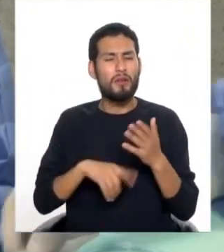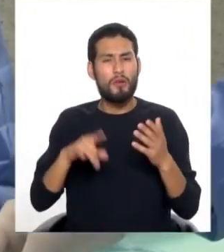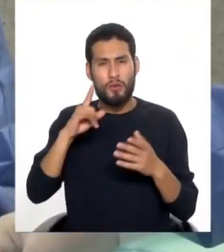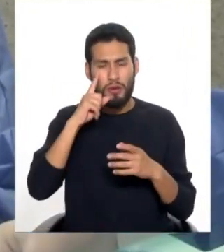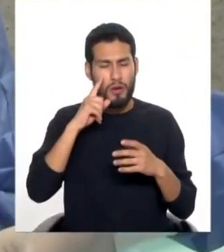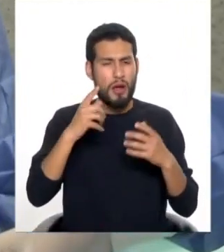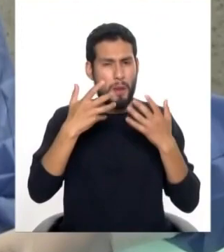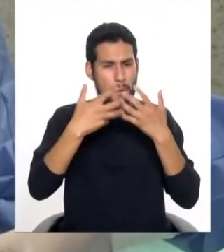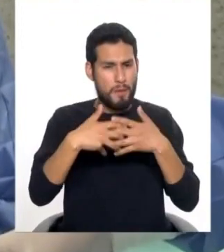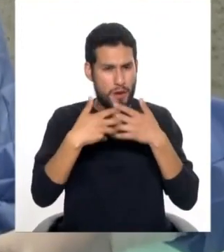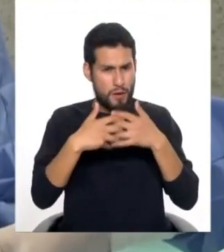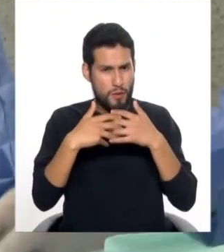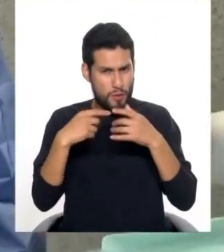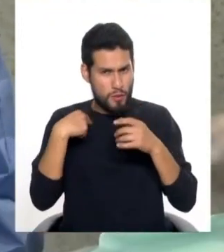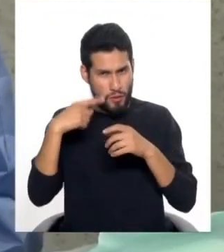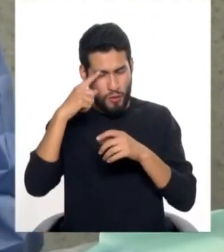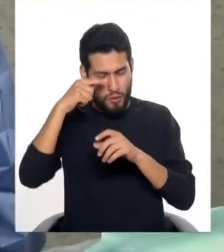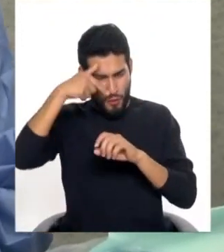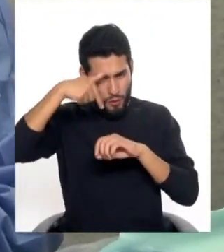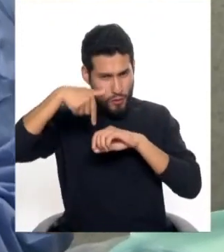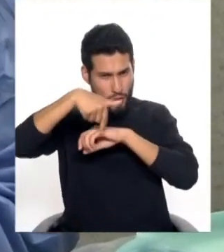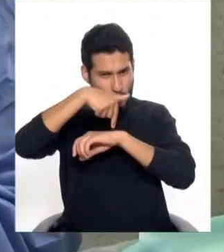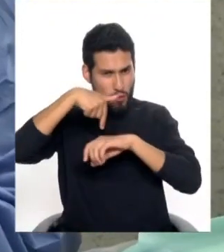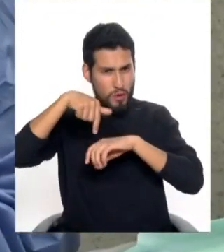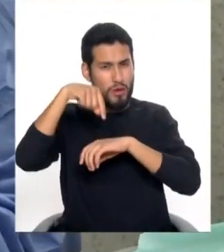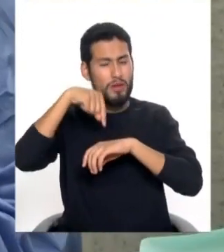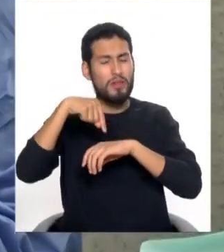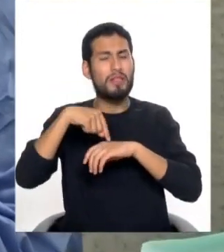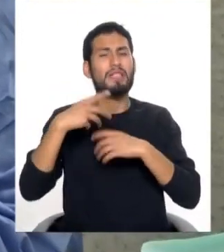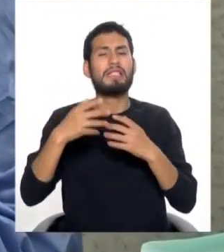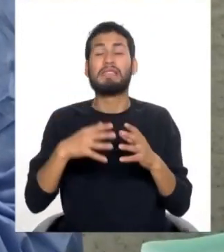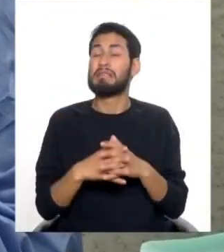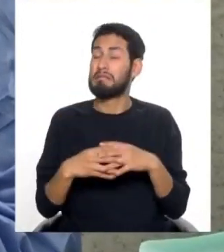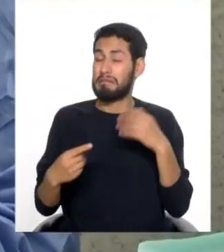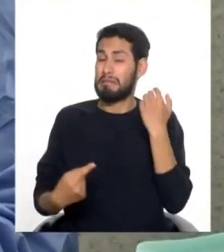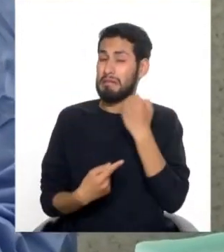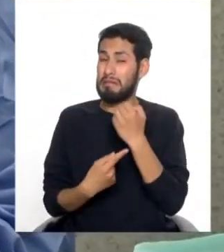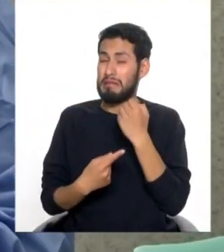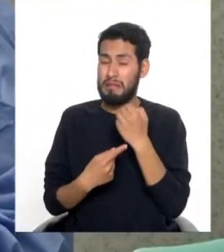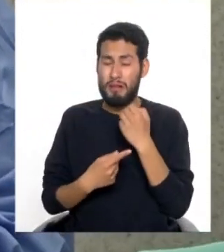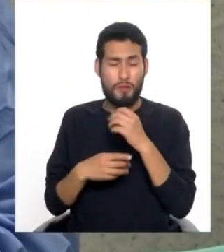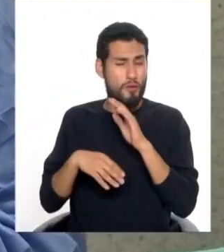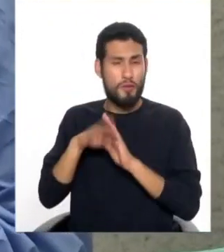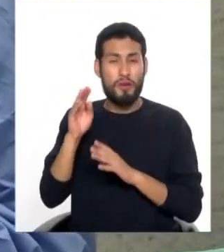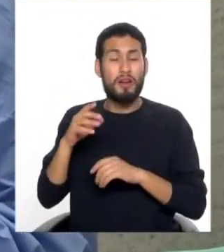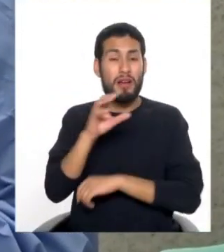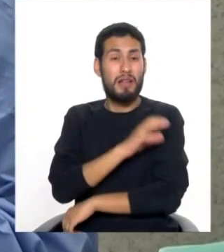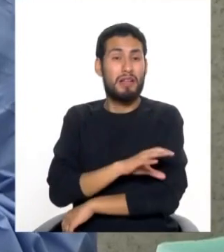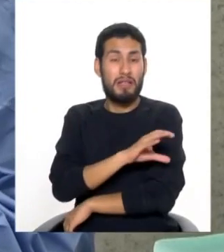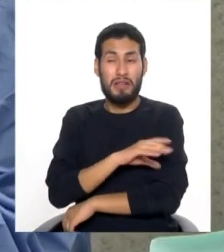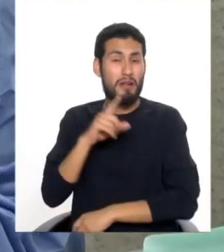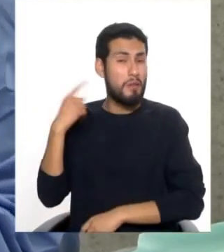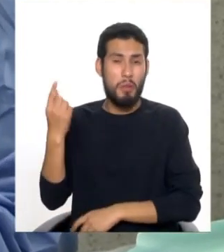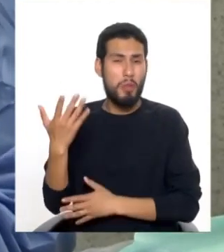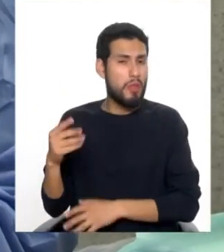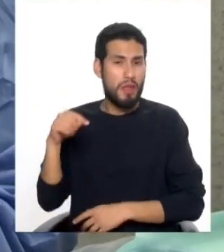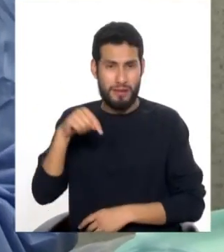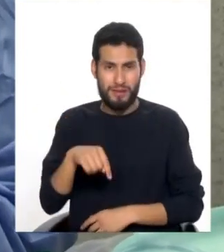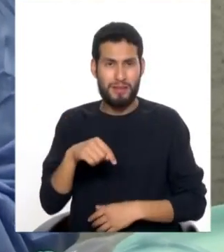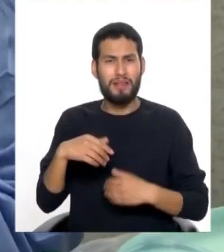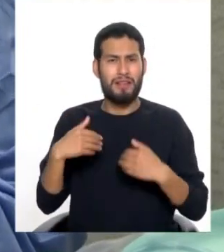para facomulsificación que tenemos atrás que es un equipo de alta tecnología que incluso muchas clínicas particulares no la tienen. Acá en